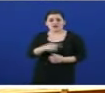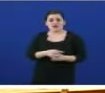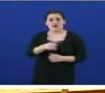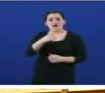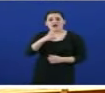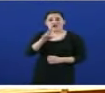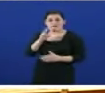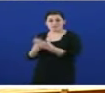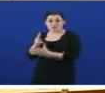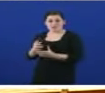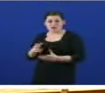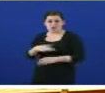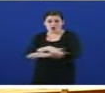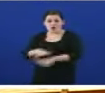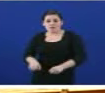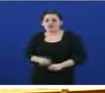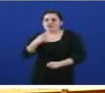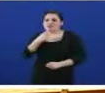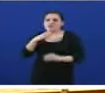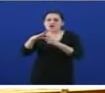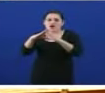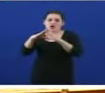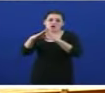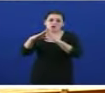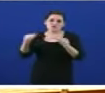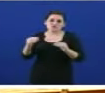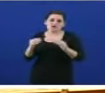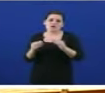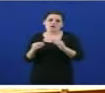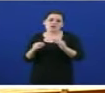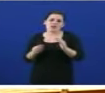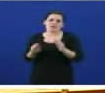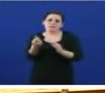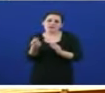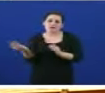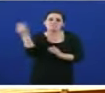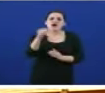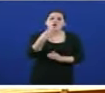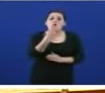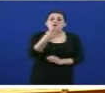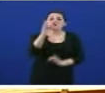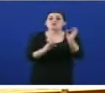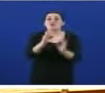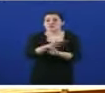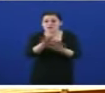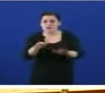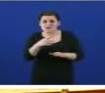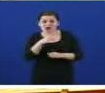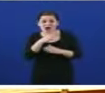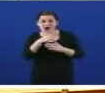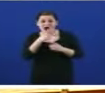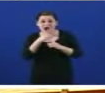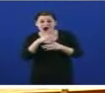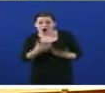a xunta porque a partida para universidades medraba só un 4%. Que podemos dicir agora, señoría, que a